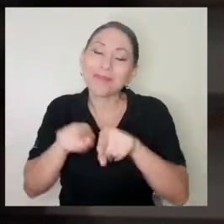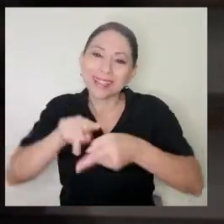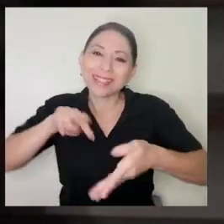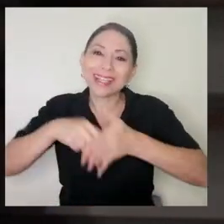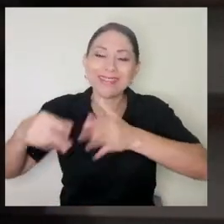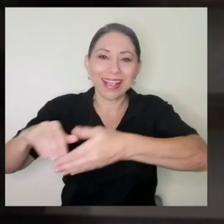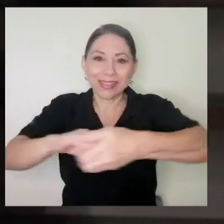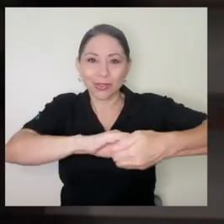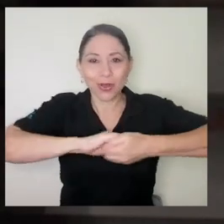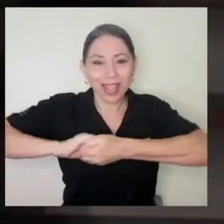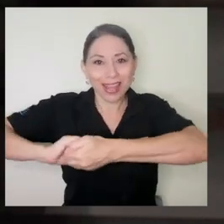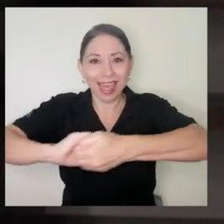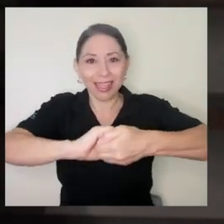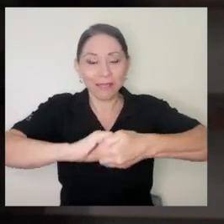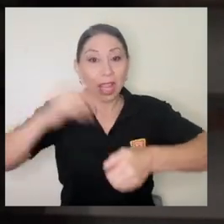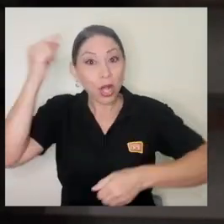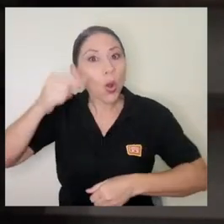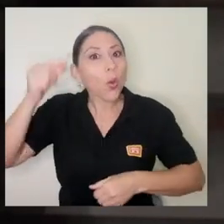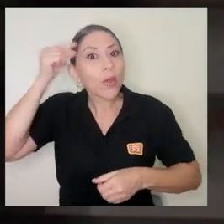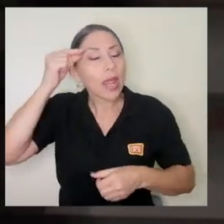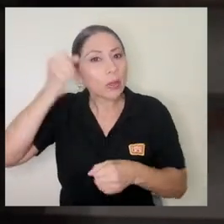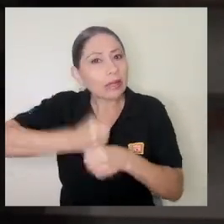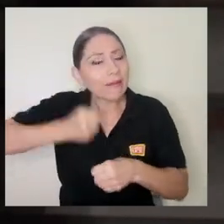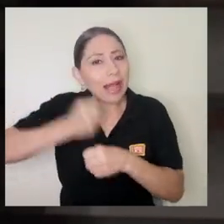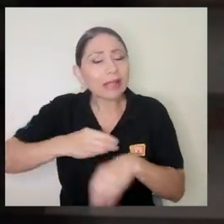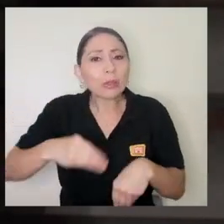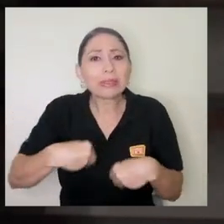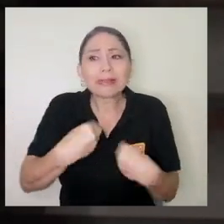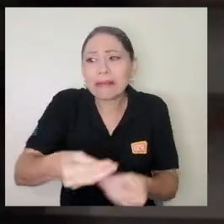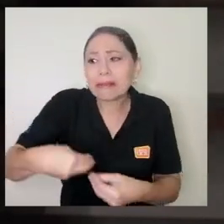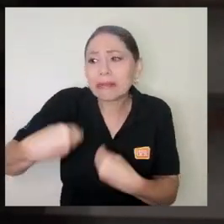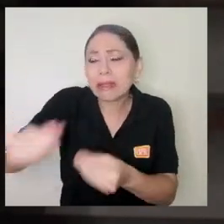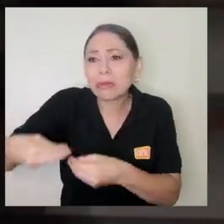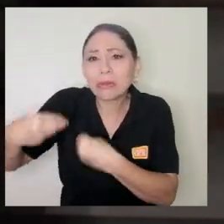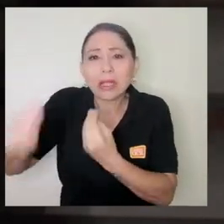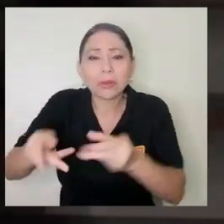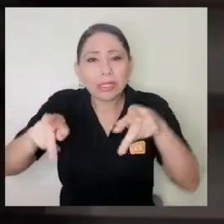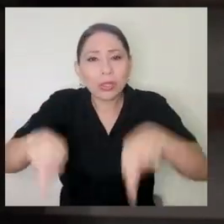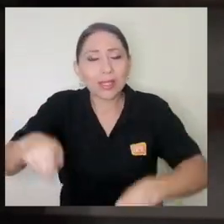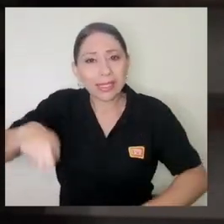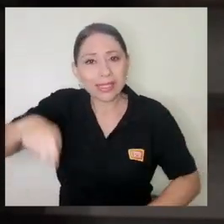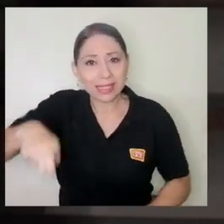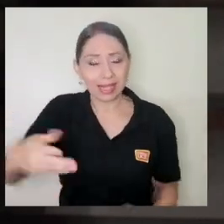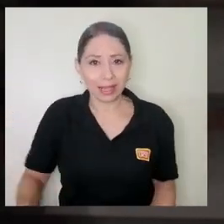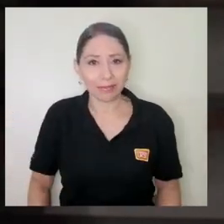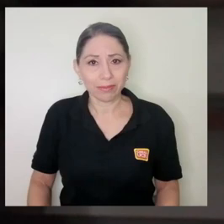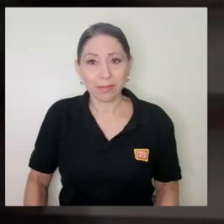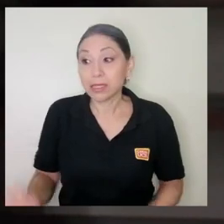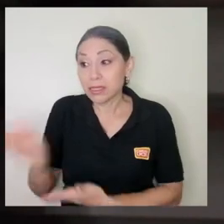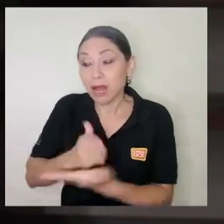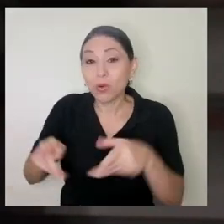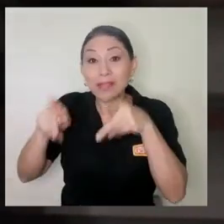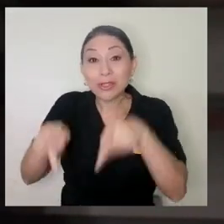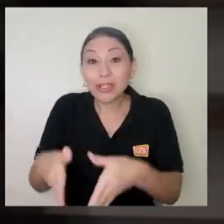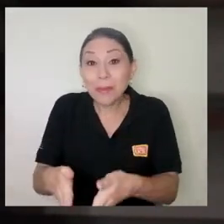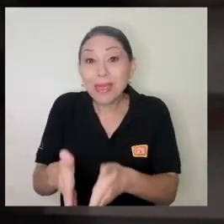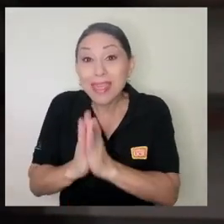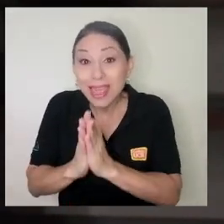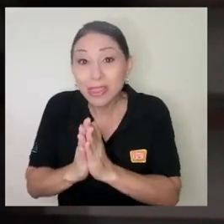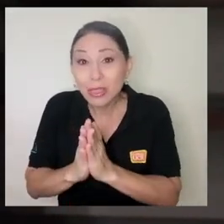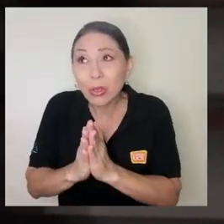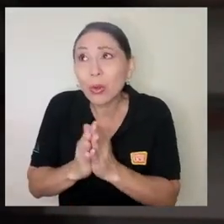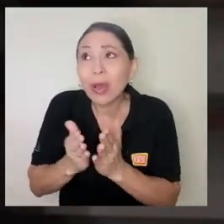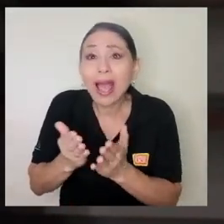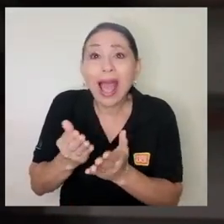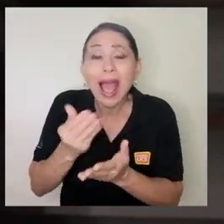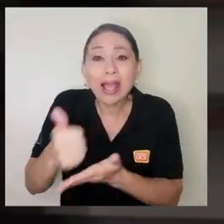el gobierno está haciendo esfuerzos por facilitar recursos a personas que los necesitan si hay personas que los están solicitando sin